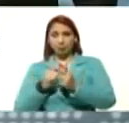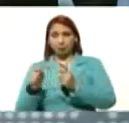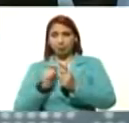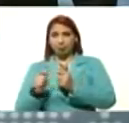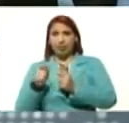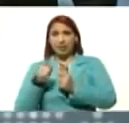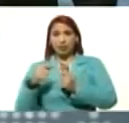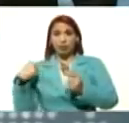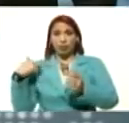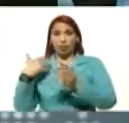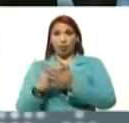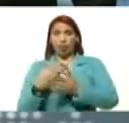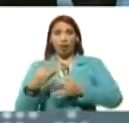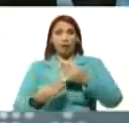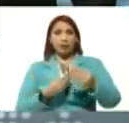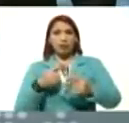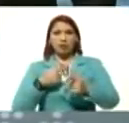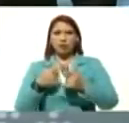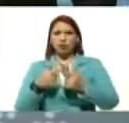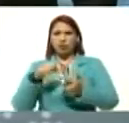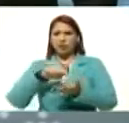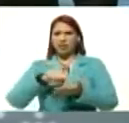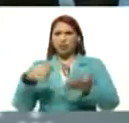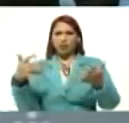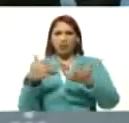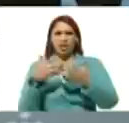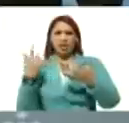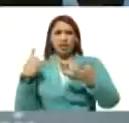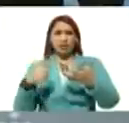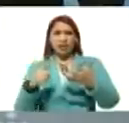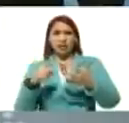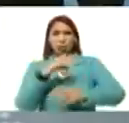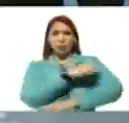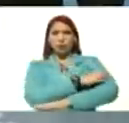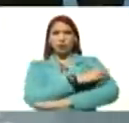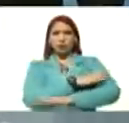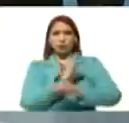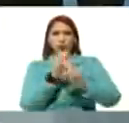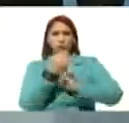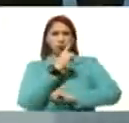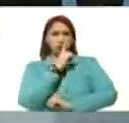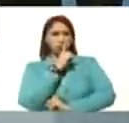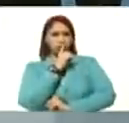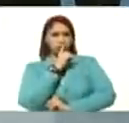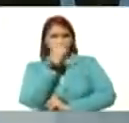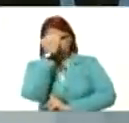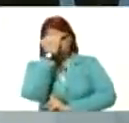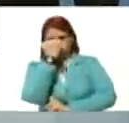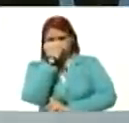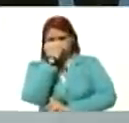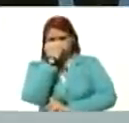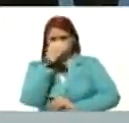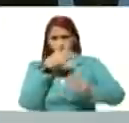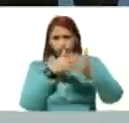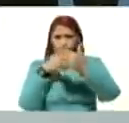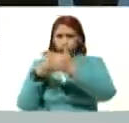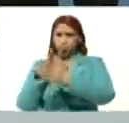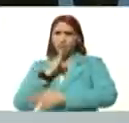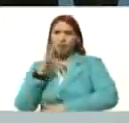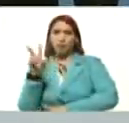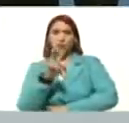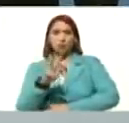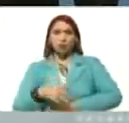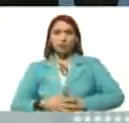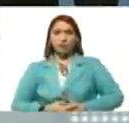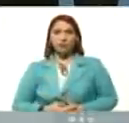venían haciendo, entonces el centro de guerra, que tiene esa derecha, oculta, terrorista, atacó el banco de Venezuela,